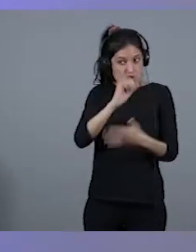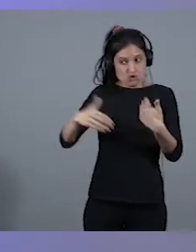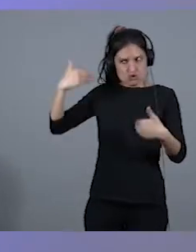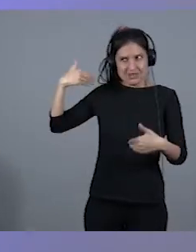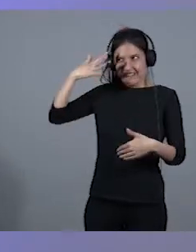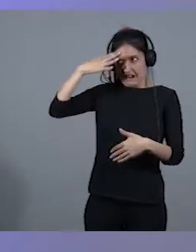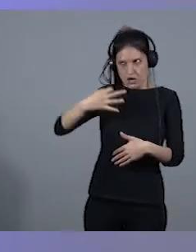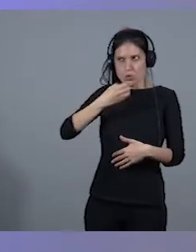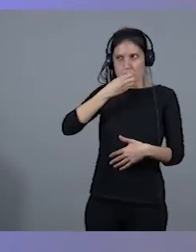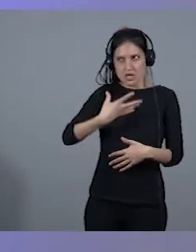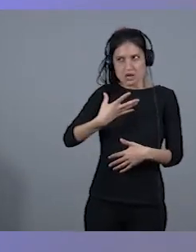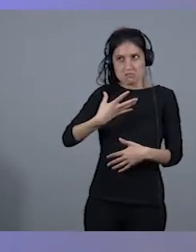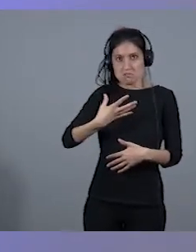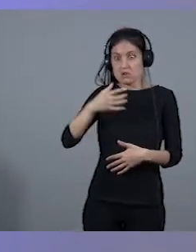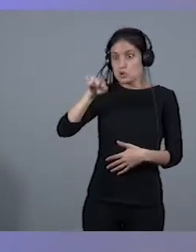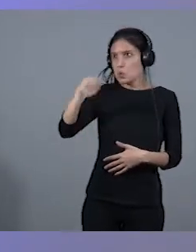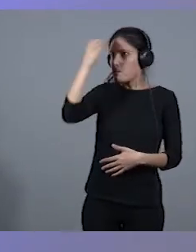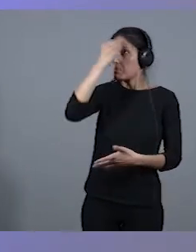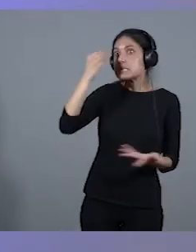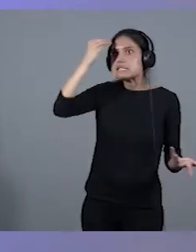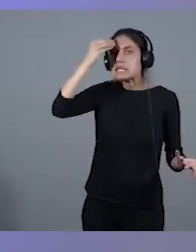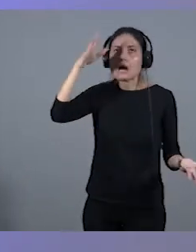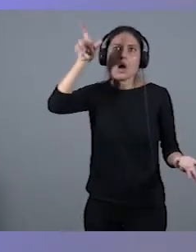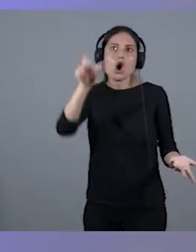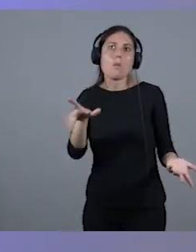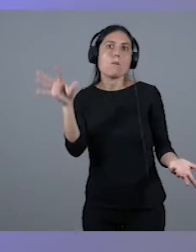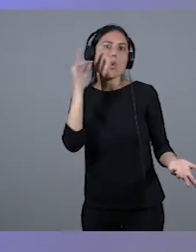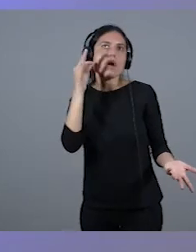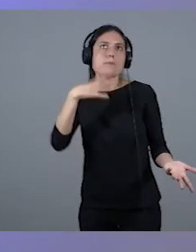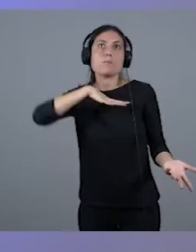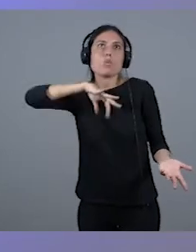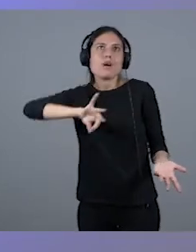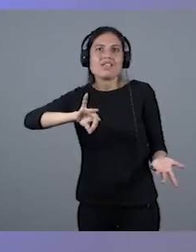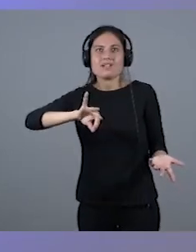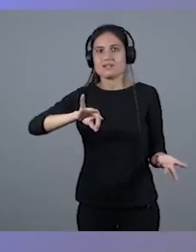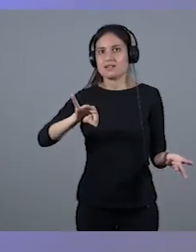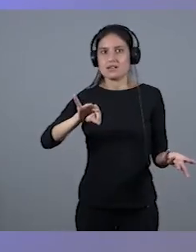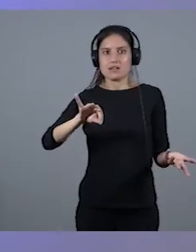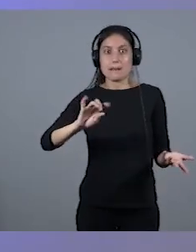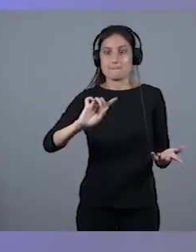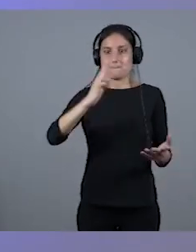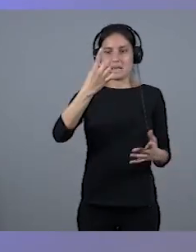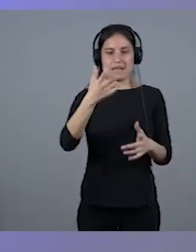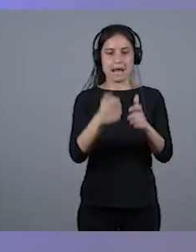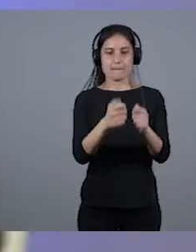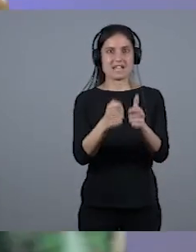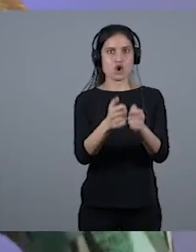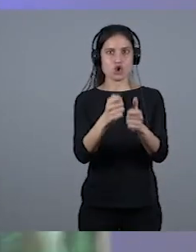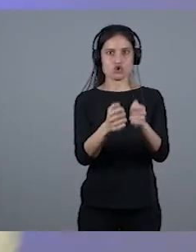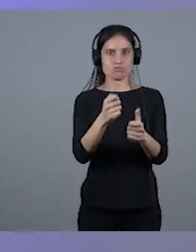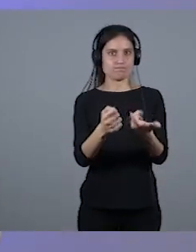no me equivoco, ni se te pasaba por la cabeza que una mujer pudiera ser precisamente una primera de abordo. O sea, una comandante,